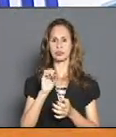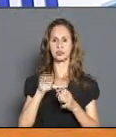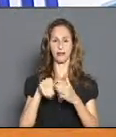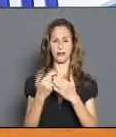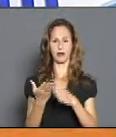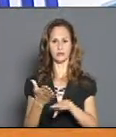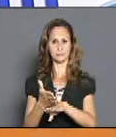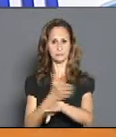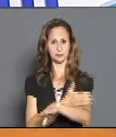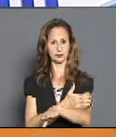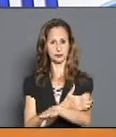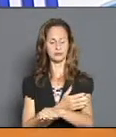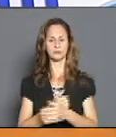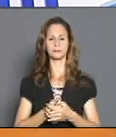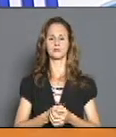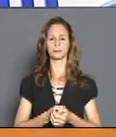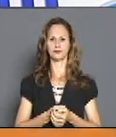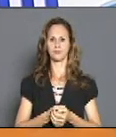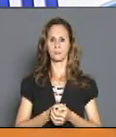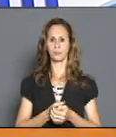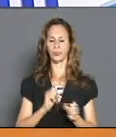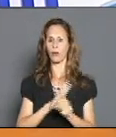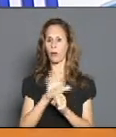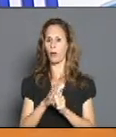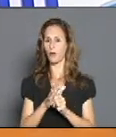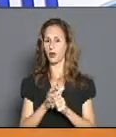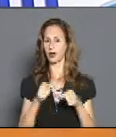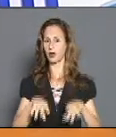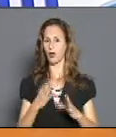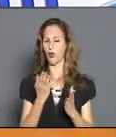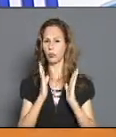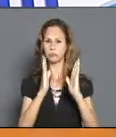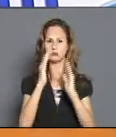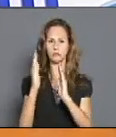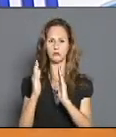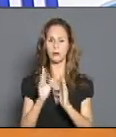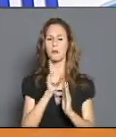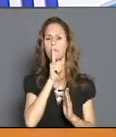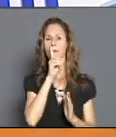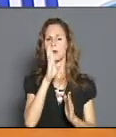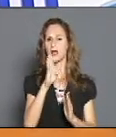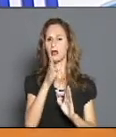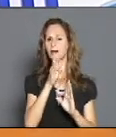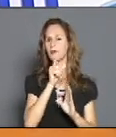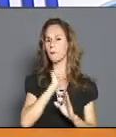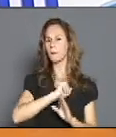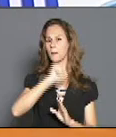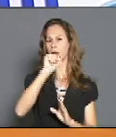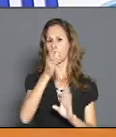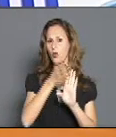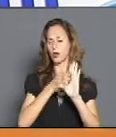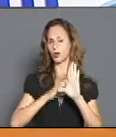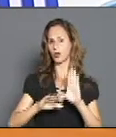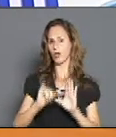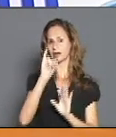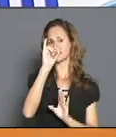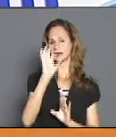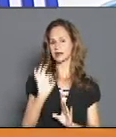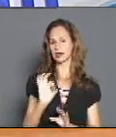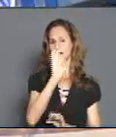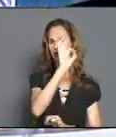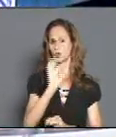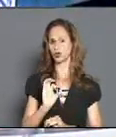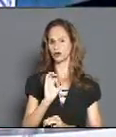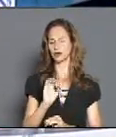la epidemia está centrada en los últimos 15 días en Vanes, Vágonos y Varas, con prácticamente el 60% de todos los casos